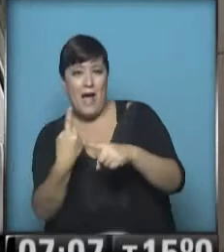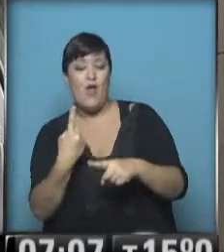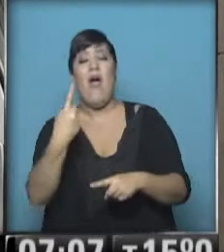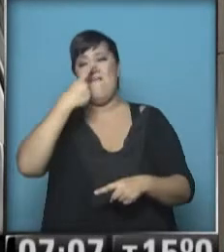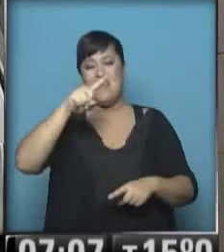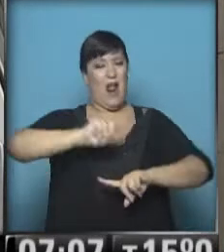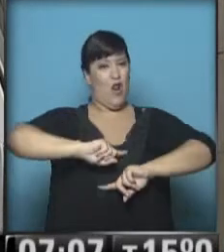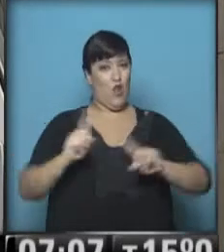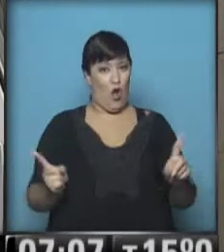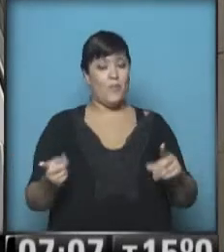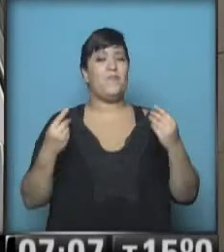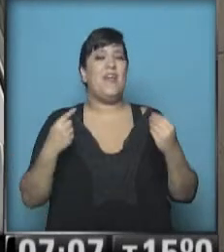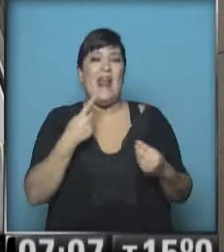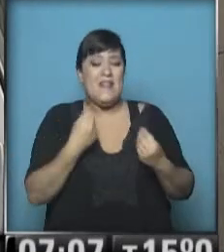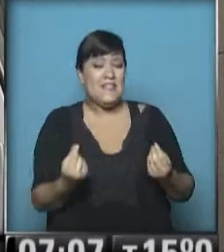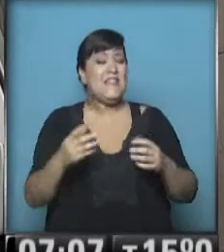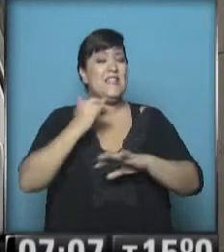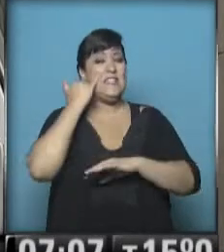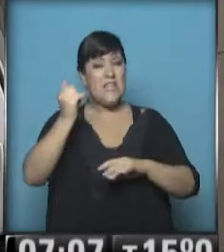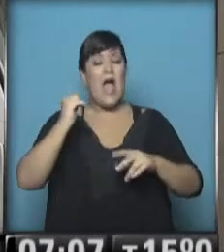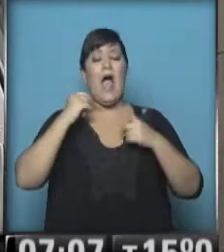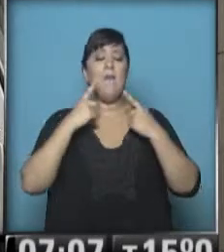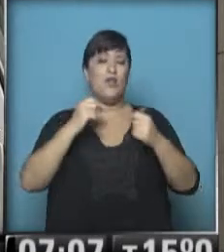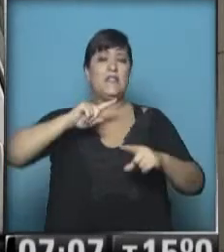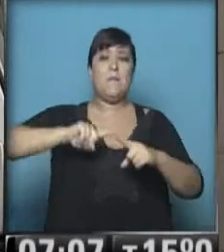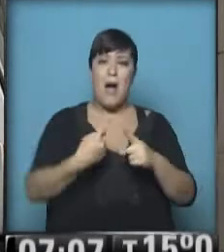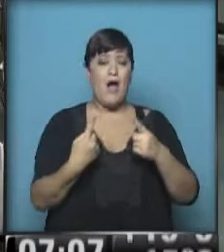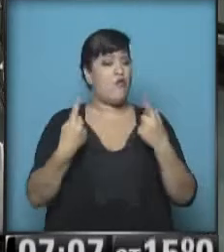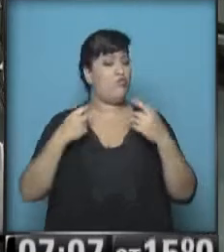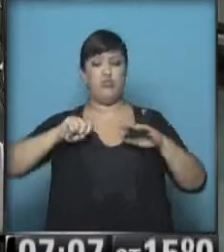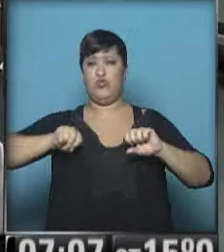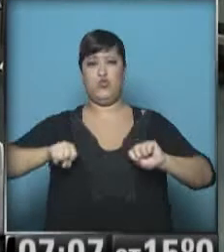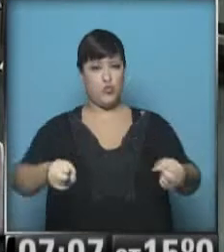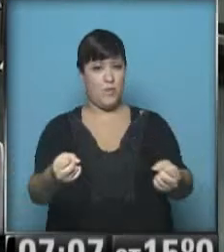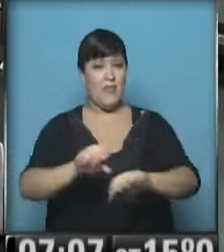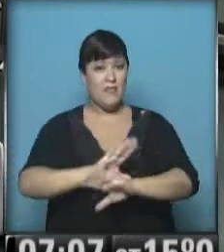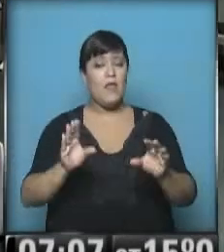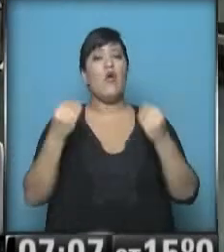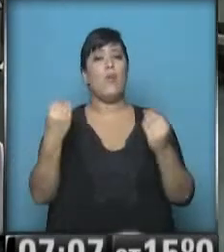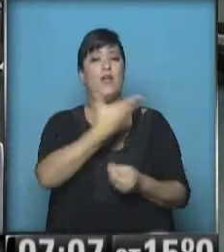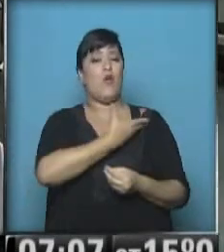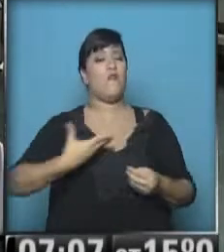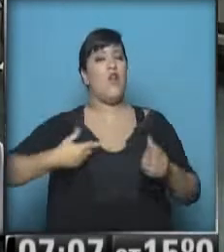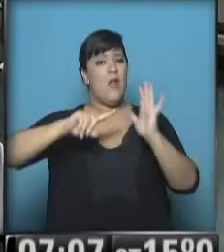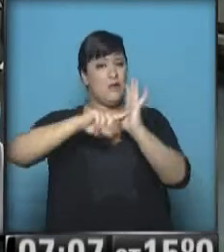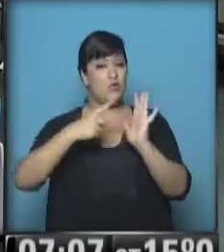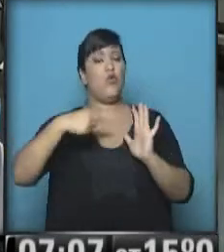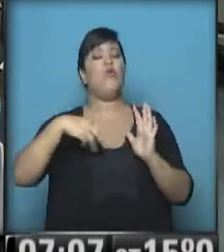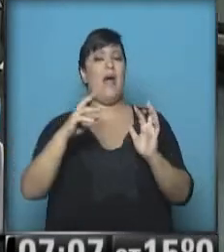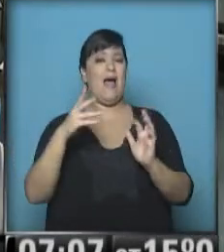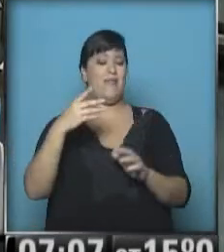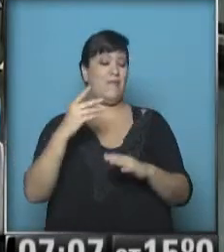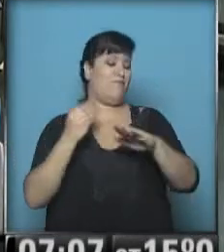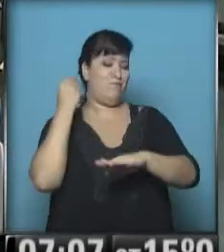va a concretar. Es decir, se suspende la protesta, se abrió un canal de negociación con el gobierno de la ciudad, encabezado por Mauricio